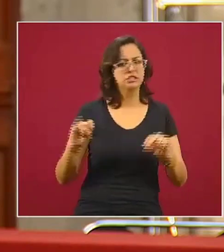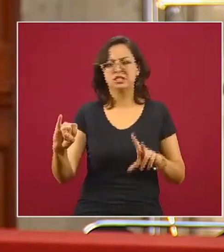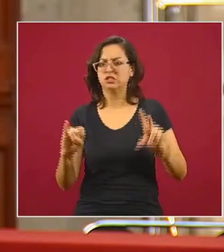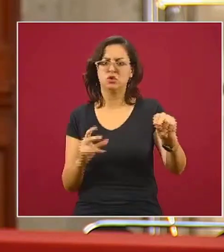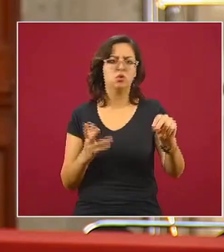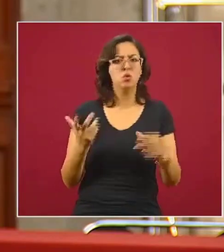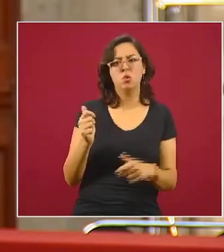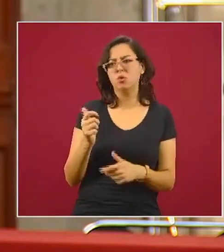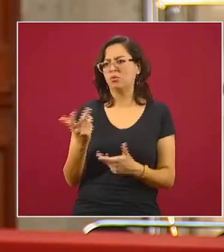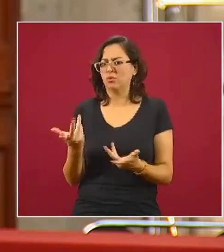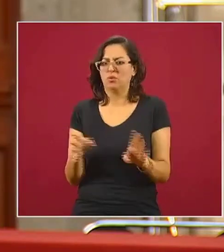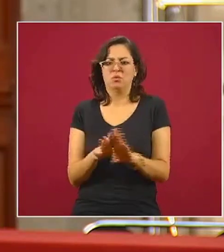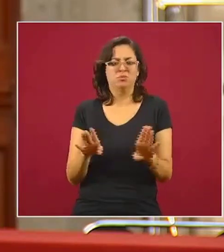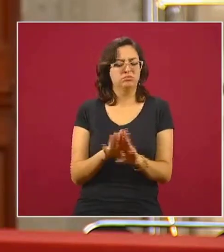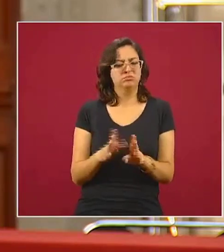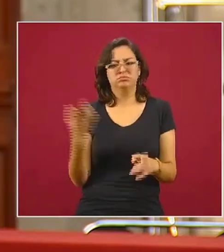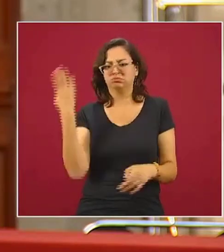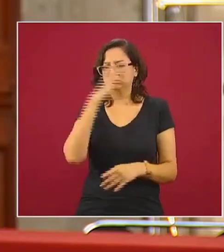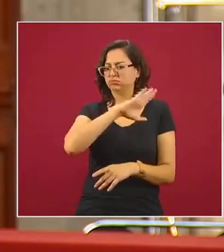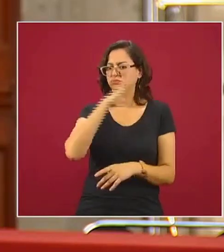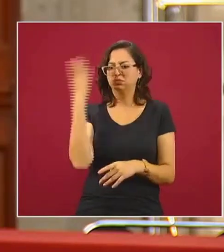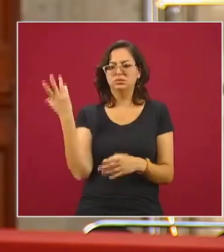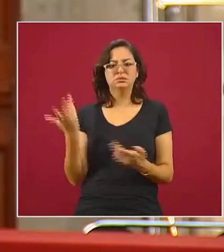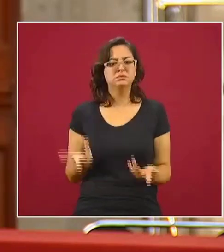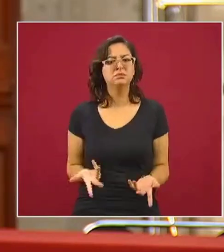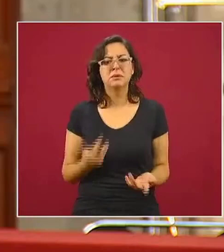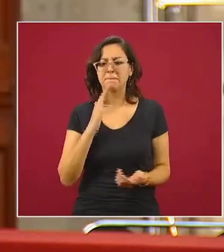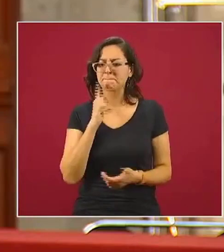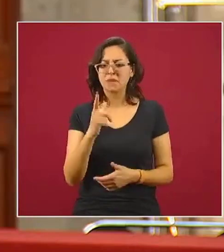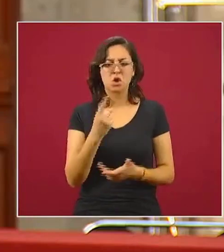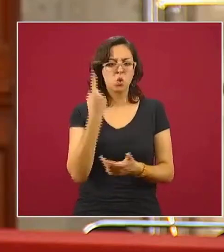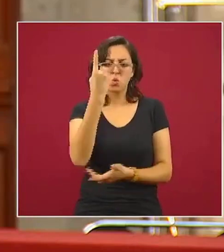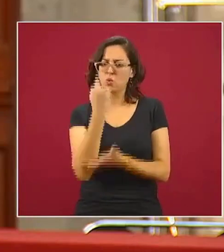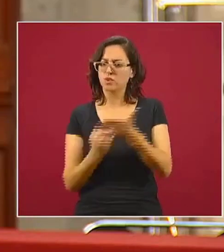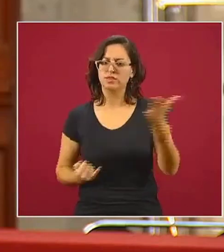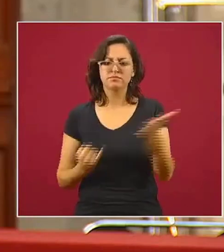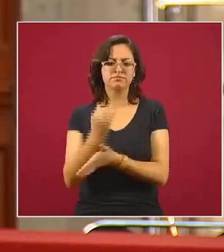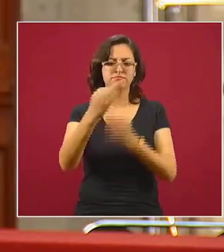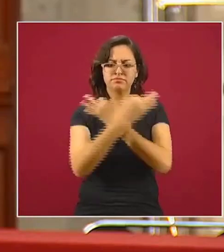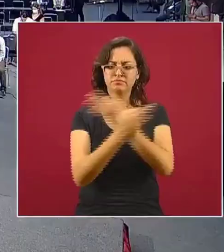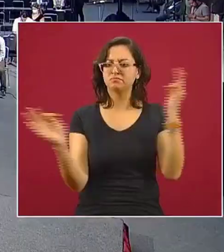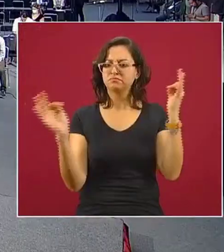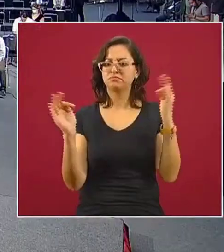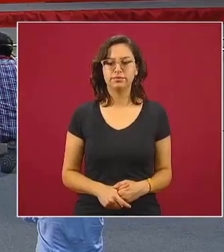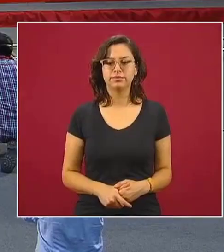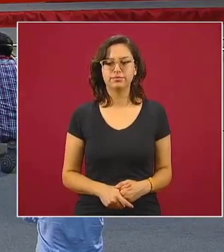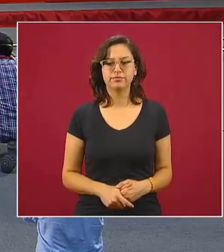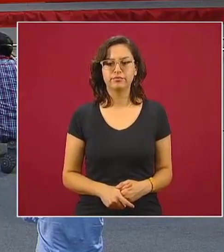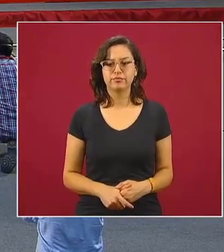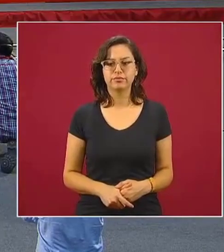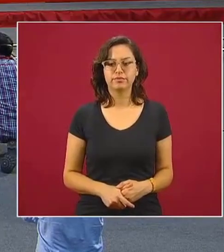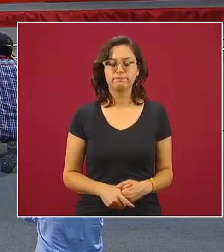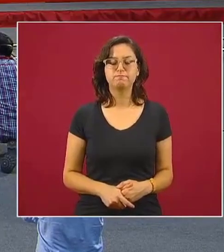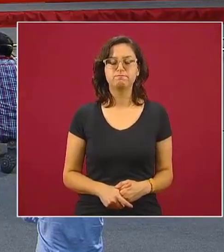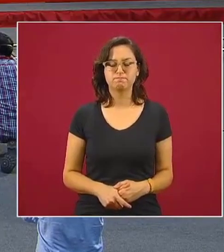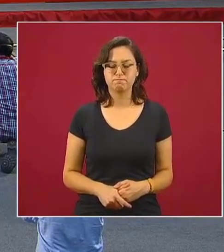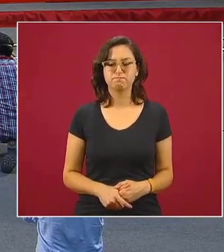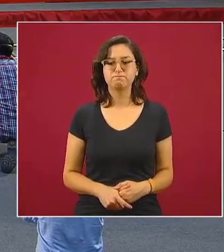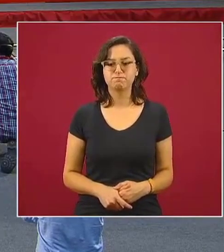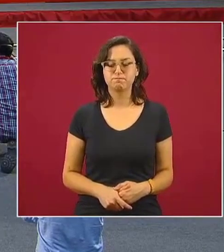municipios entran, otros no. Entonces, realmente que ustedes ya decidieron tomar cartas en el asunto. Muy bien.